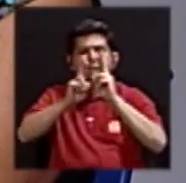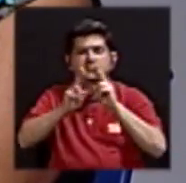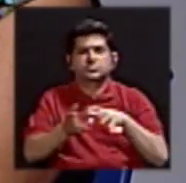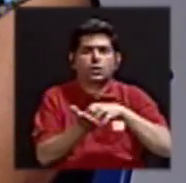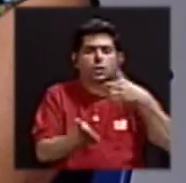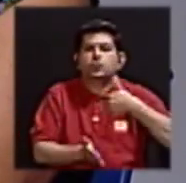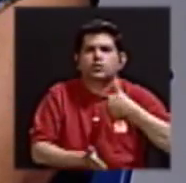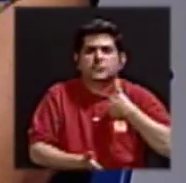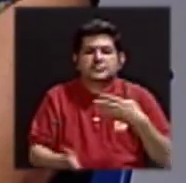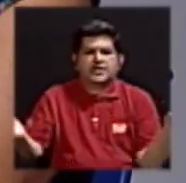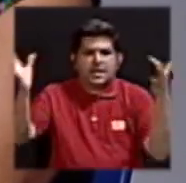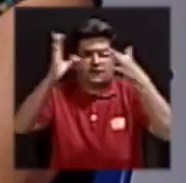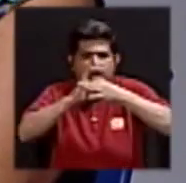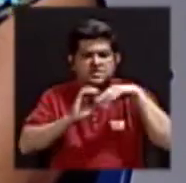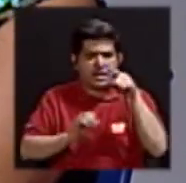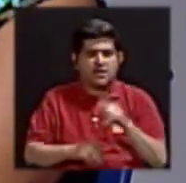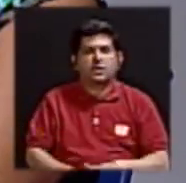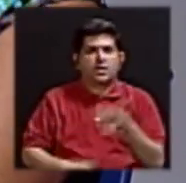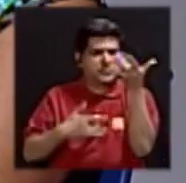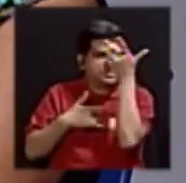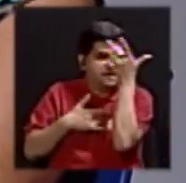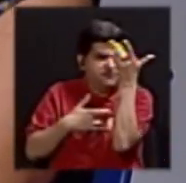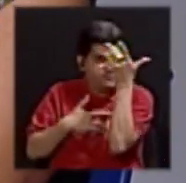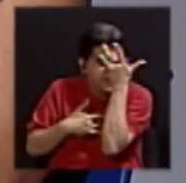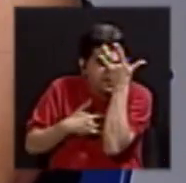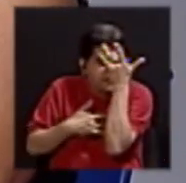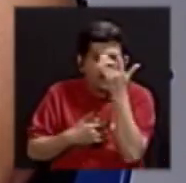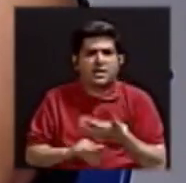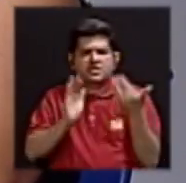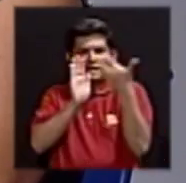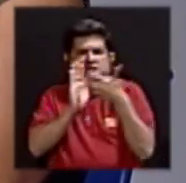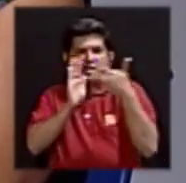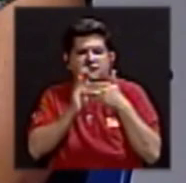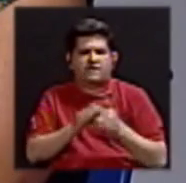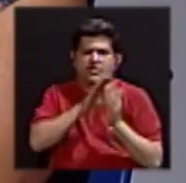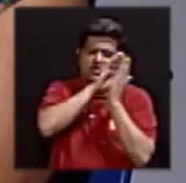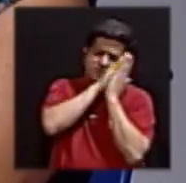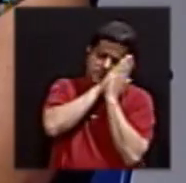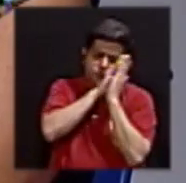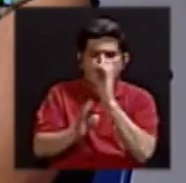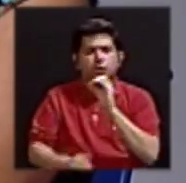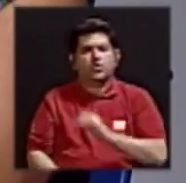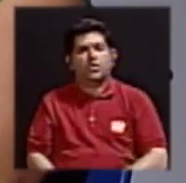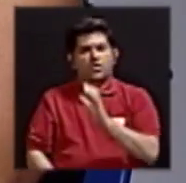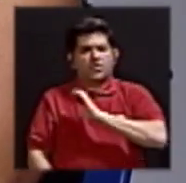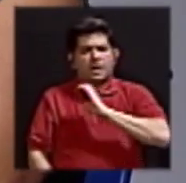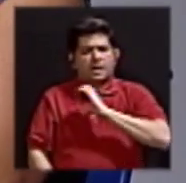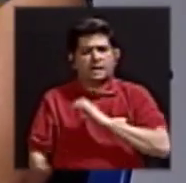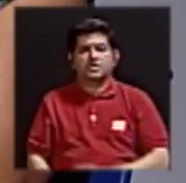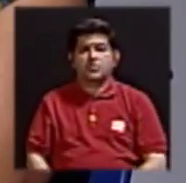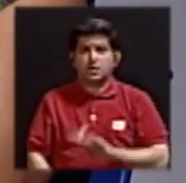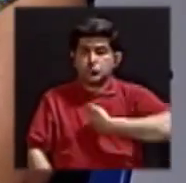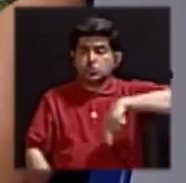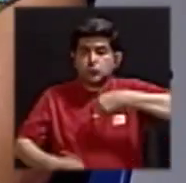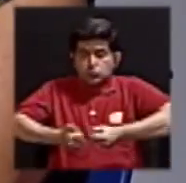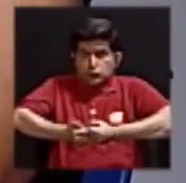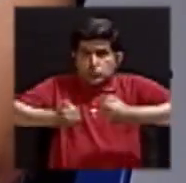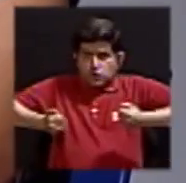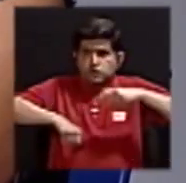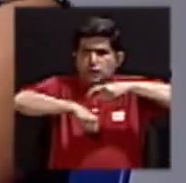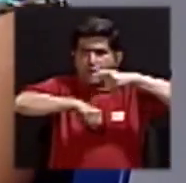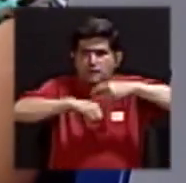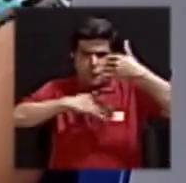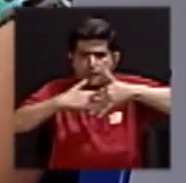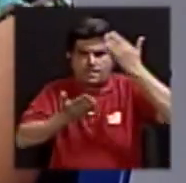dudas que tenemos acerca de si esto es una enfermedad, si altera nuestro sueño, nuestro carácter, si realmente nos engordamos en la menopausia.